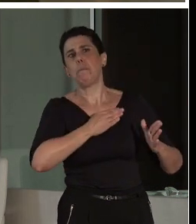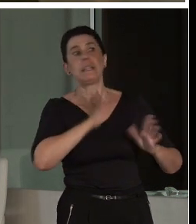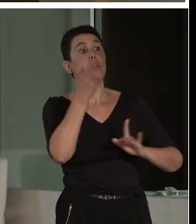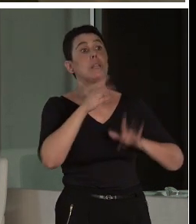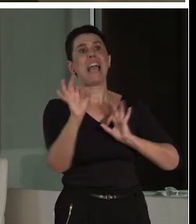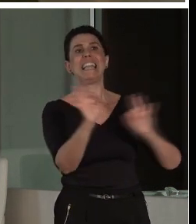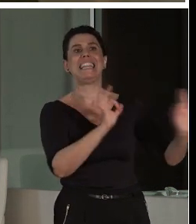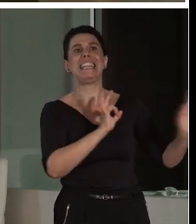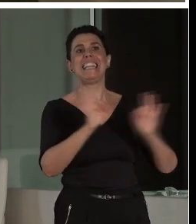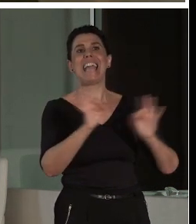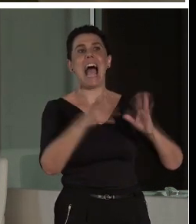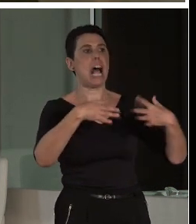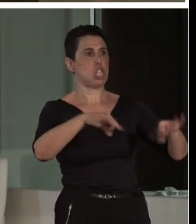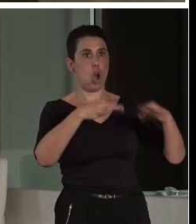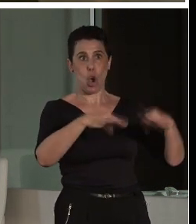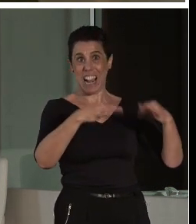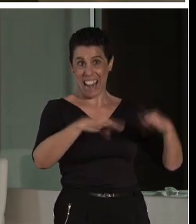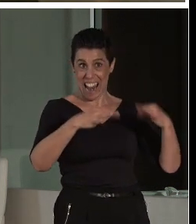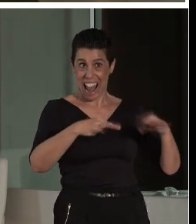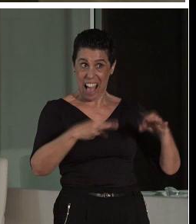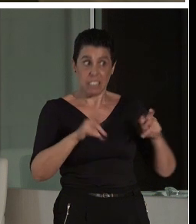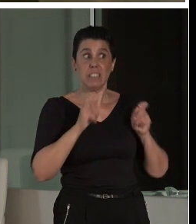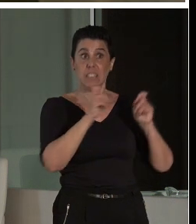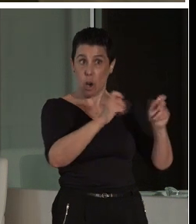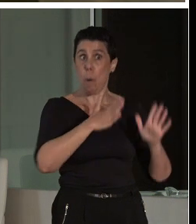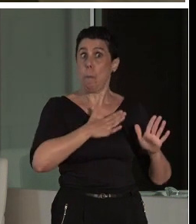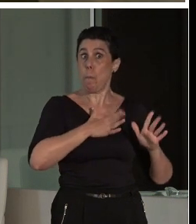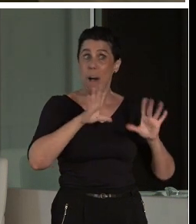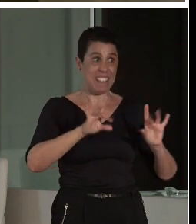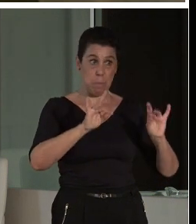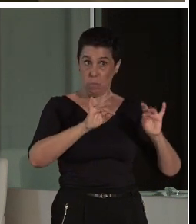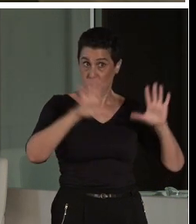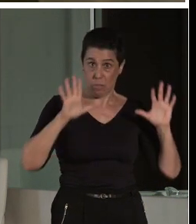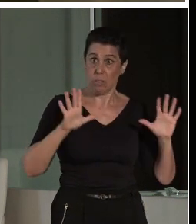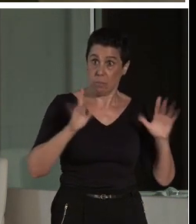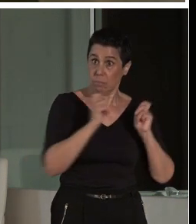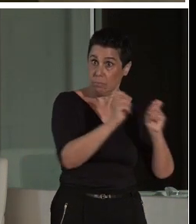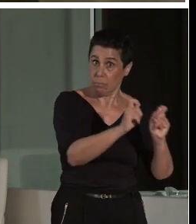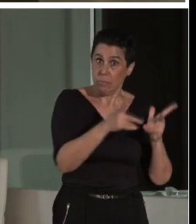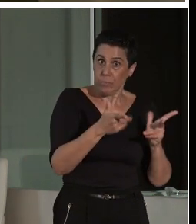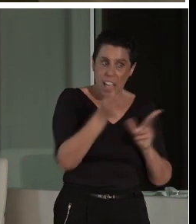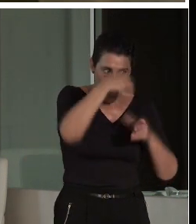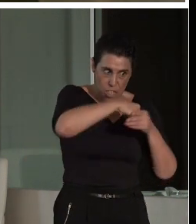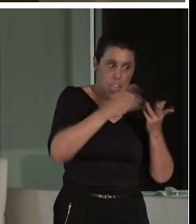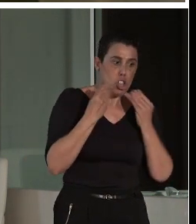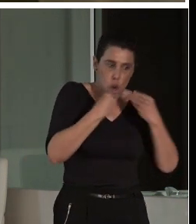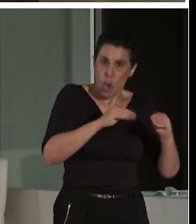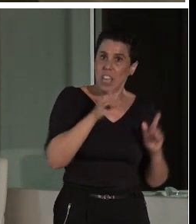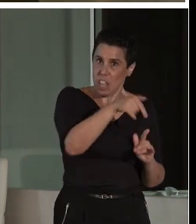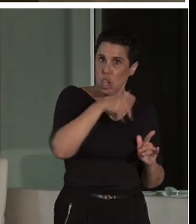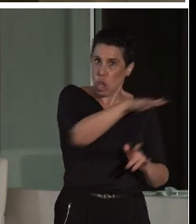o 34, que yo soy malísima con la fecha, forma parte de la historia de ese lugar, porque sus